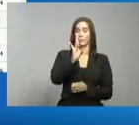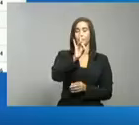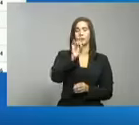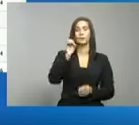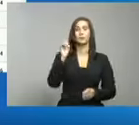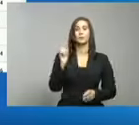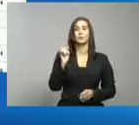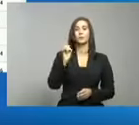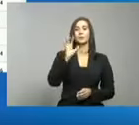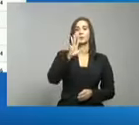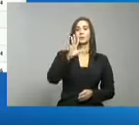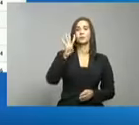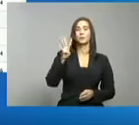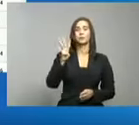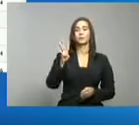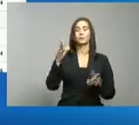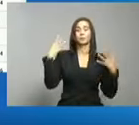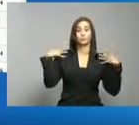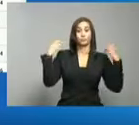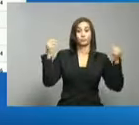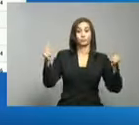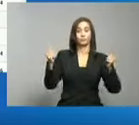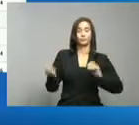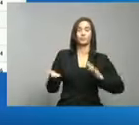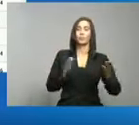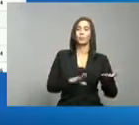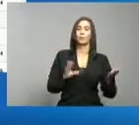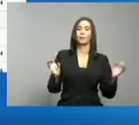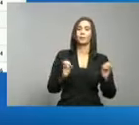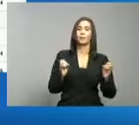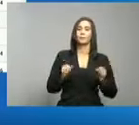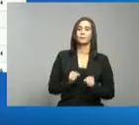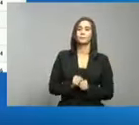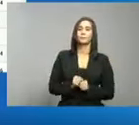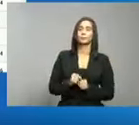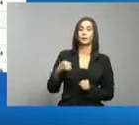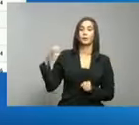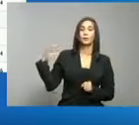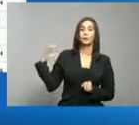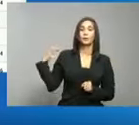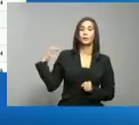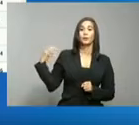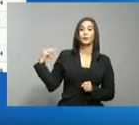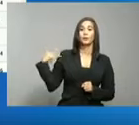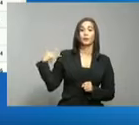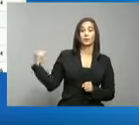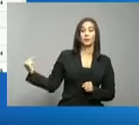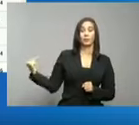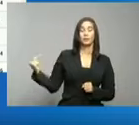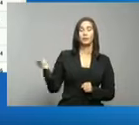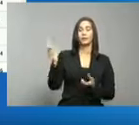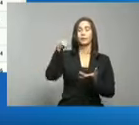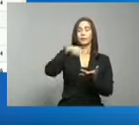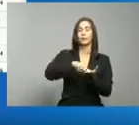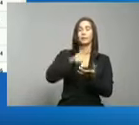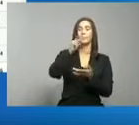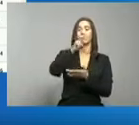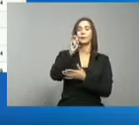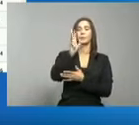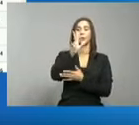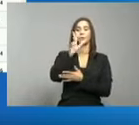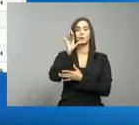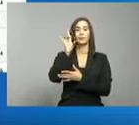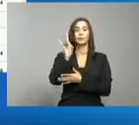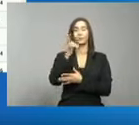recuperados, cero fallecimientos. María Trinidad Sánchez, 1.238